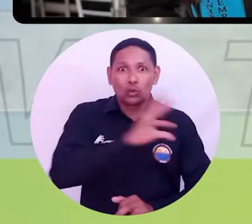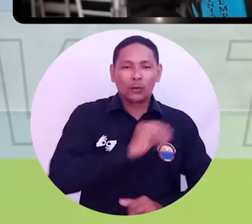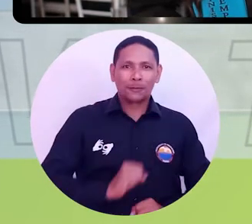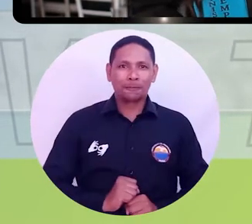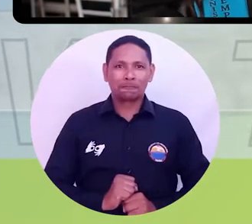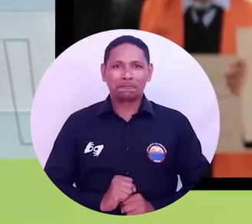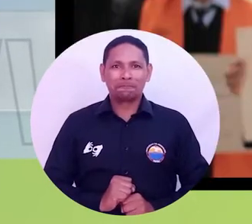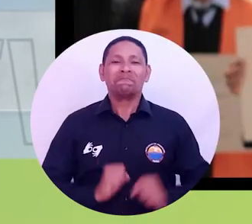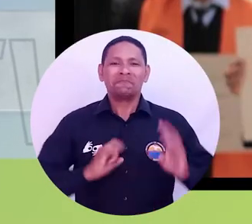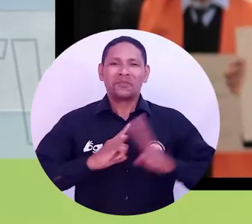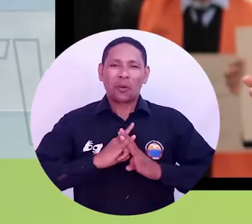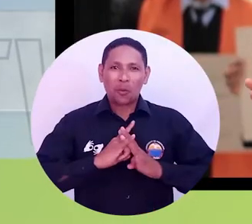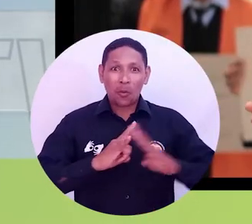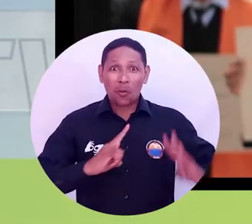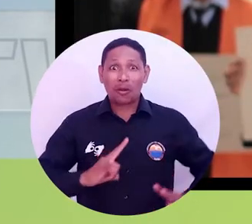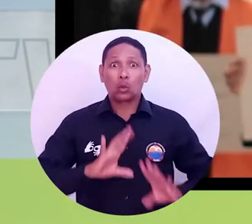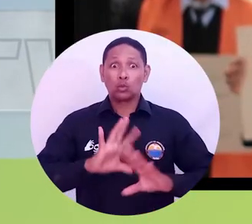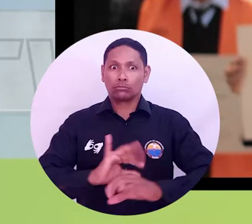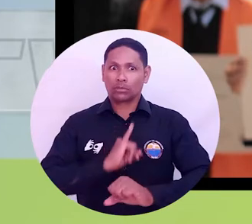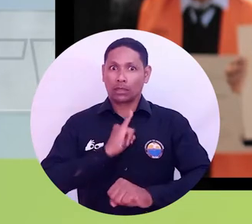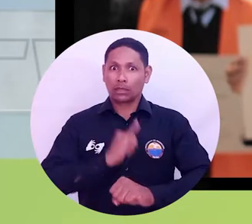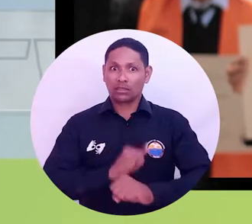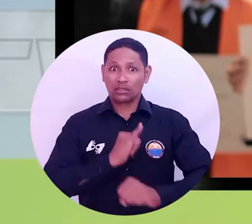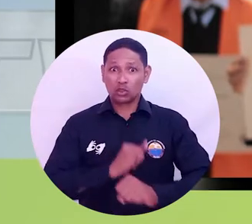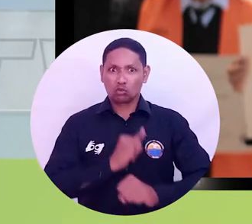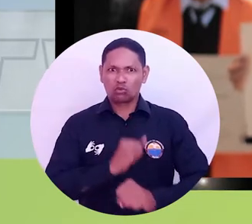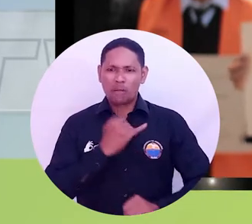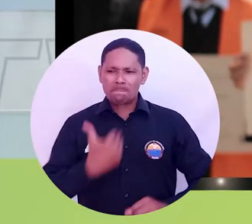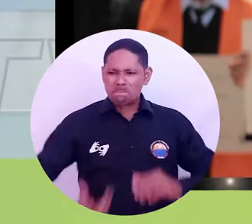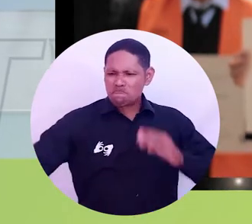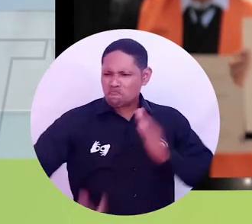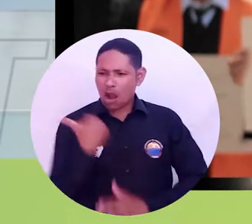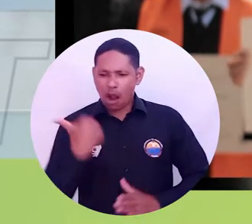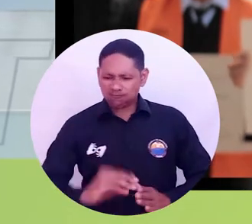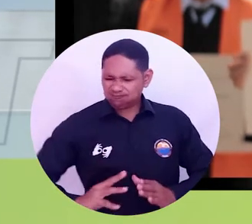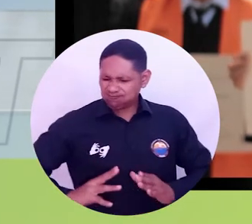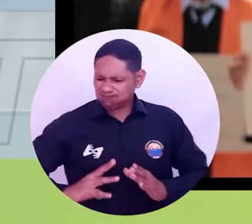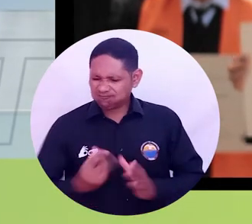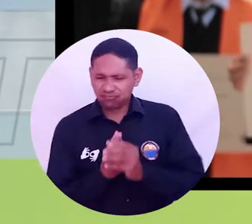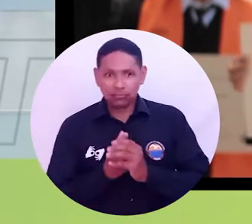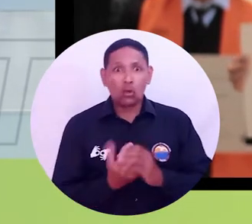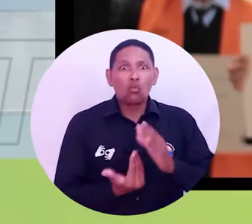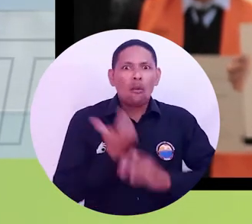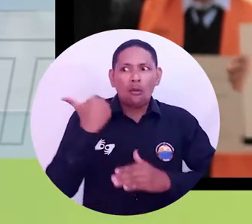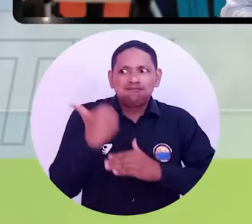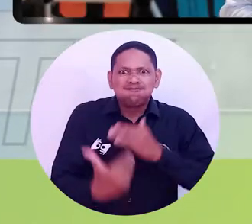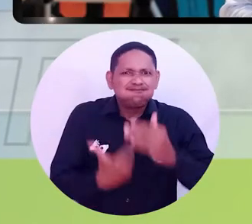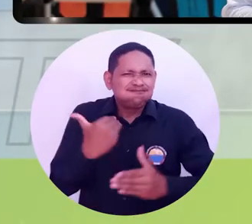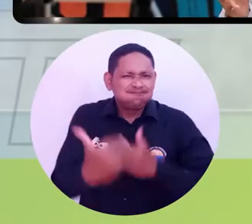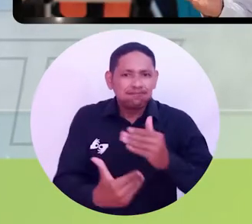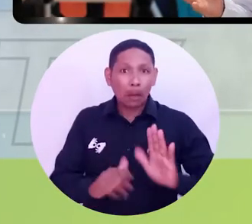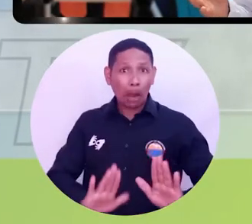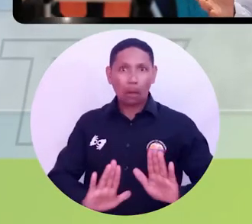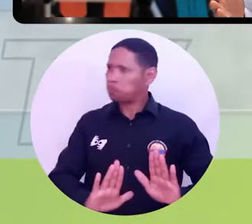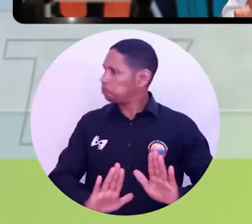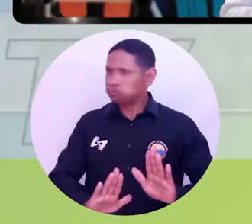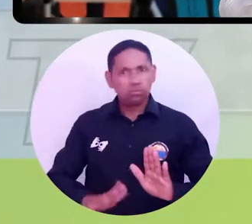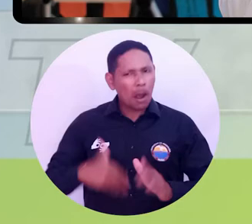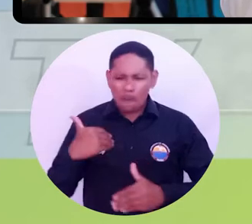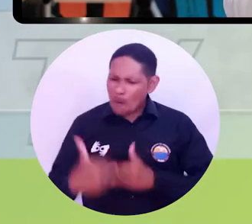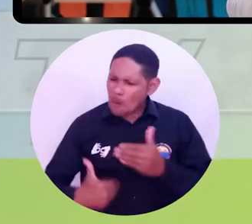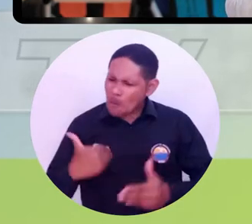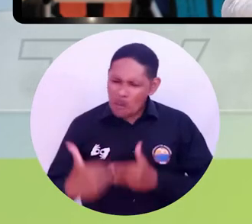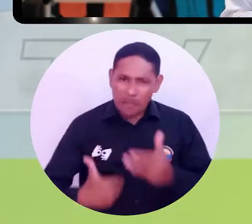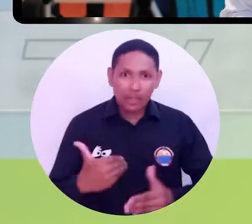al cuidado de todos. La Universidad del Magdalena, una institución aún más incluyente e innovadora, no se detiene y